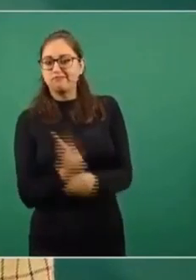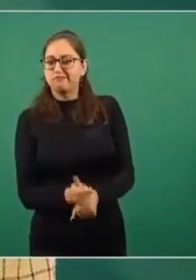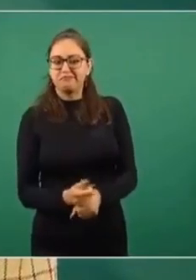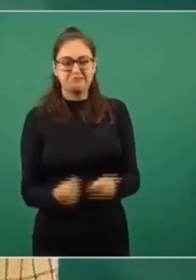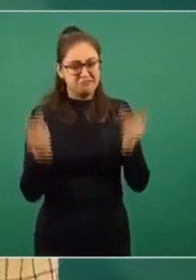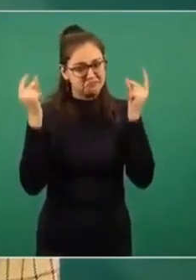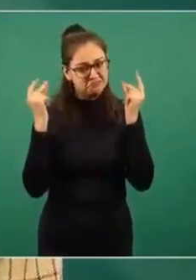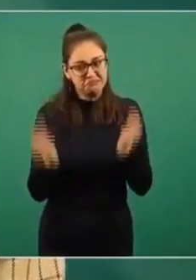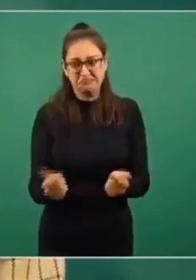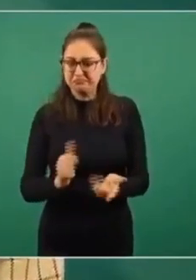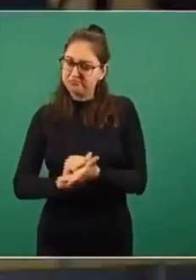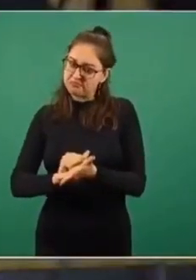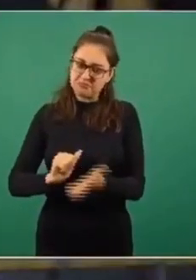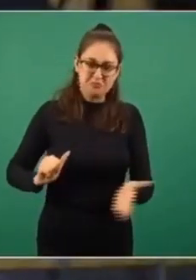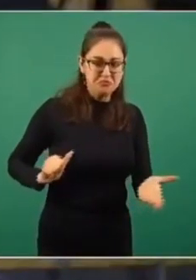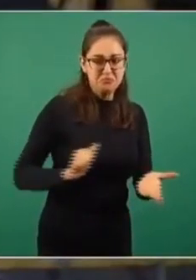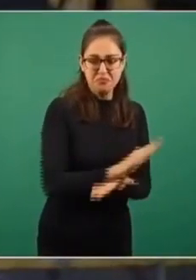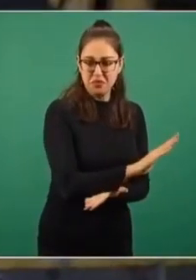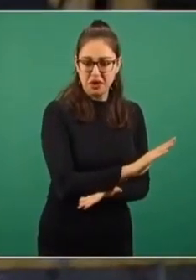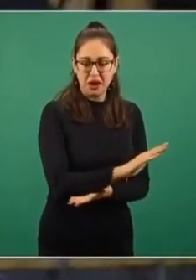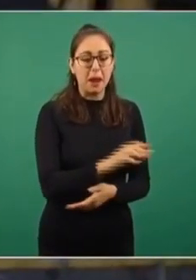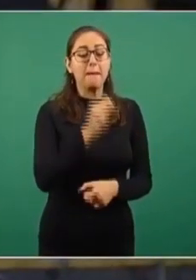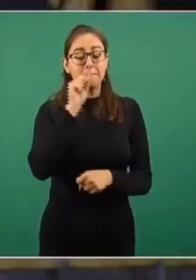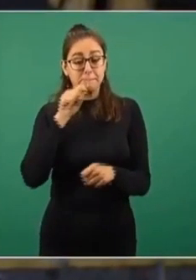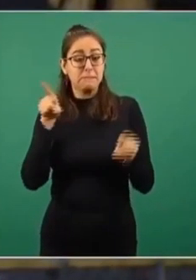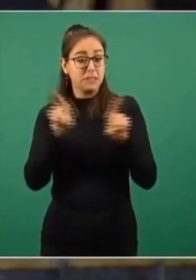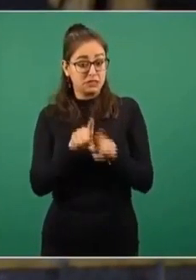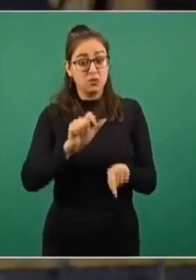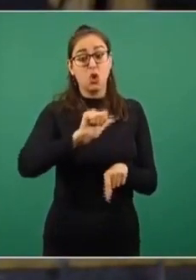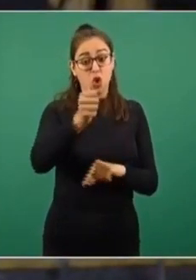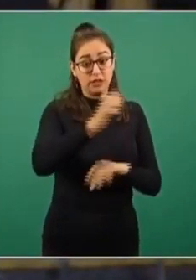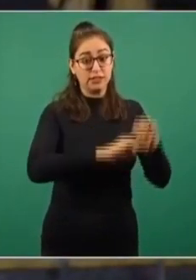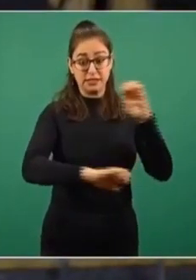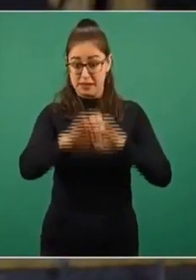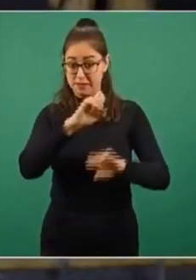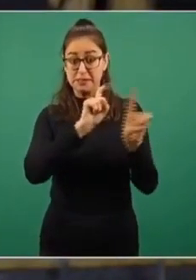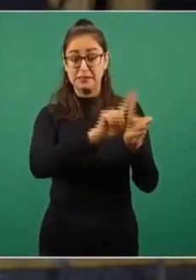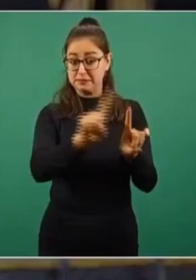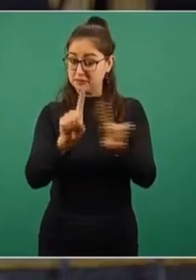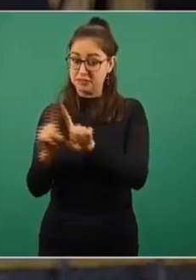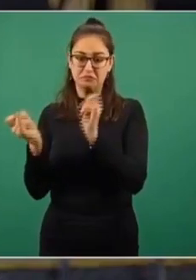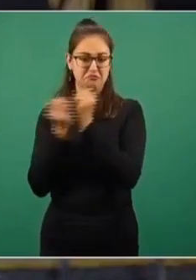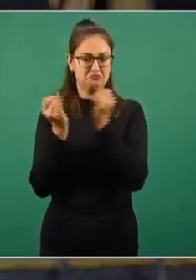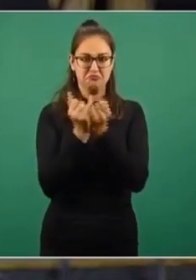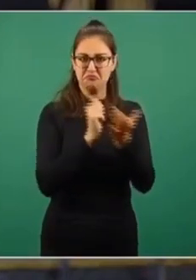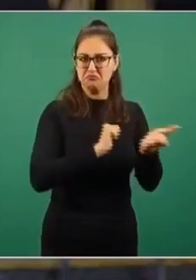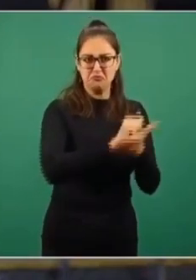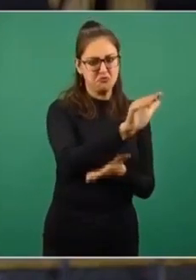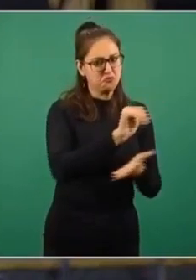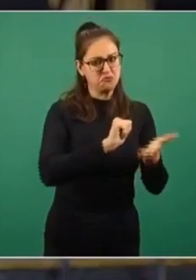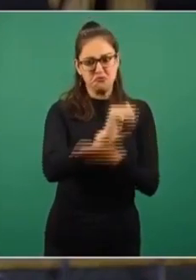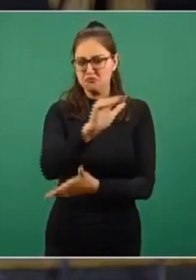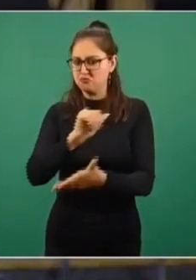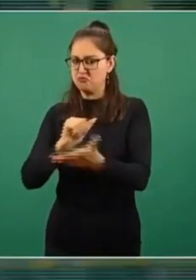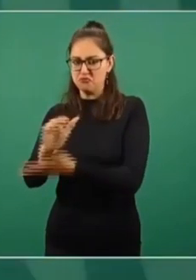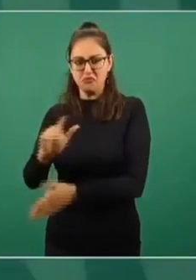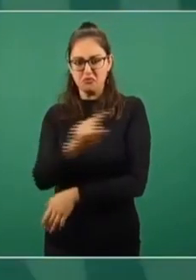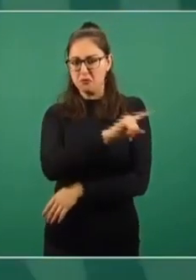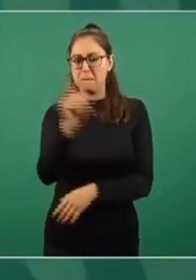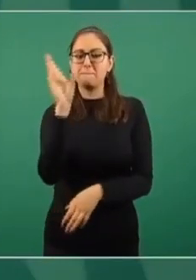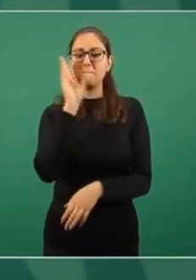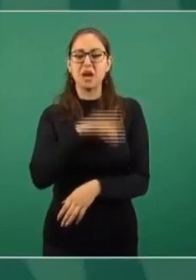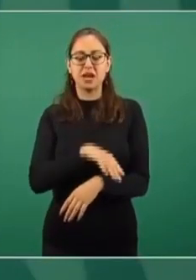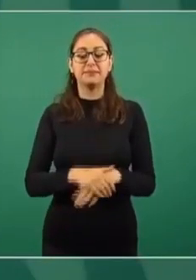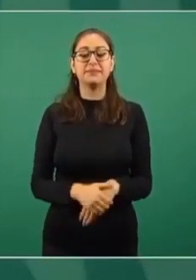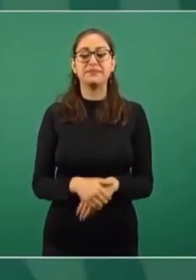otras también se han estado bajando del programa de Jóvenes Construyendo el Futuro. Yo ayer le decía a la secretaria alcalde, porque